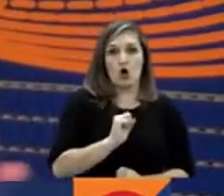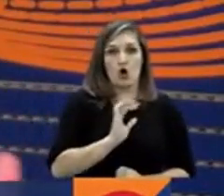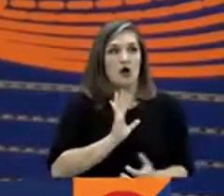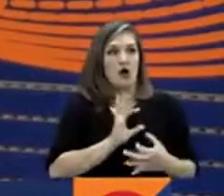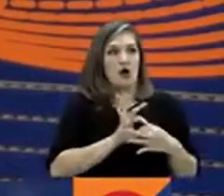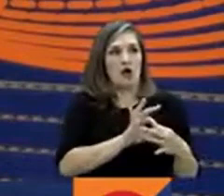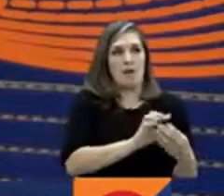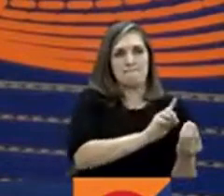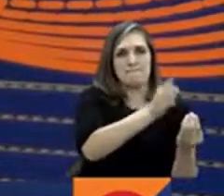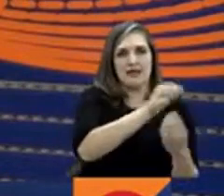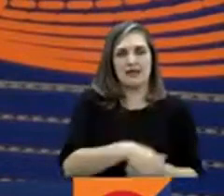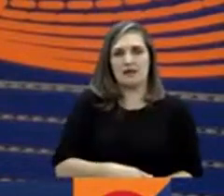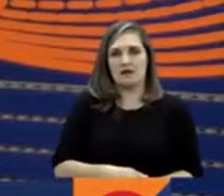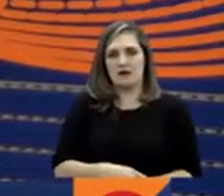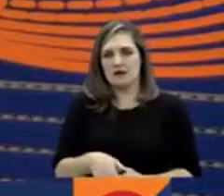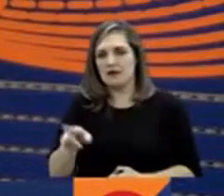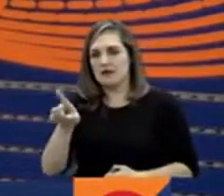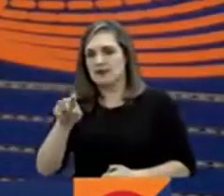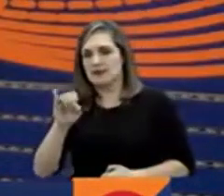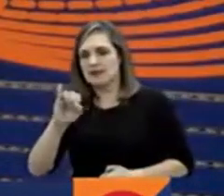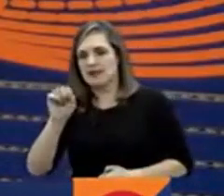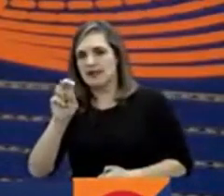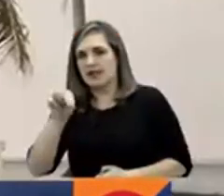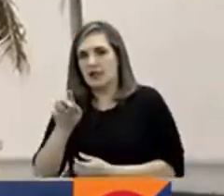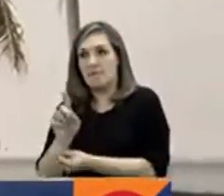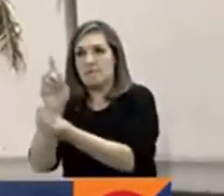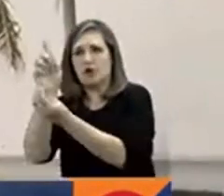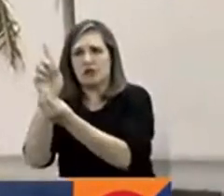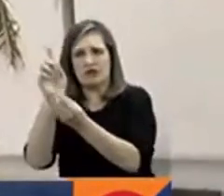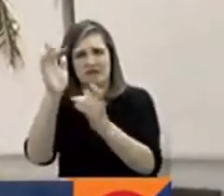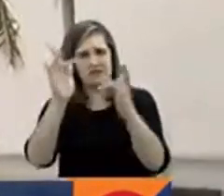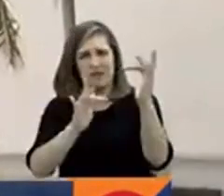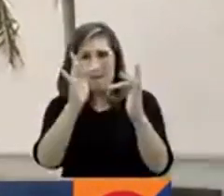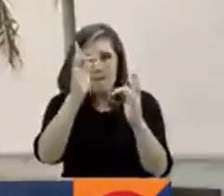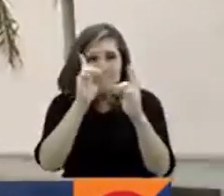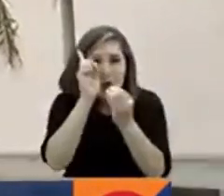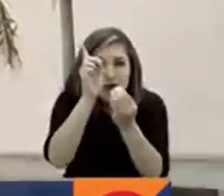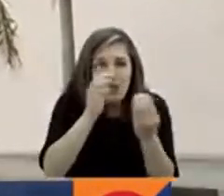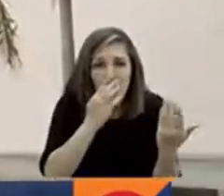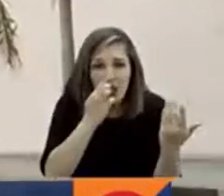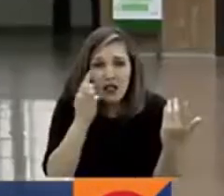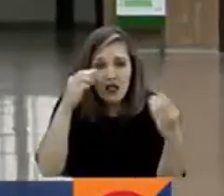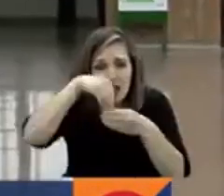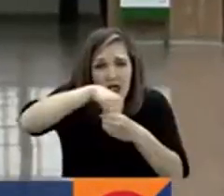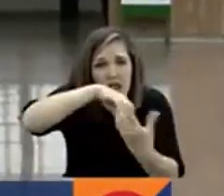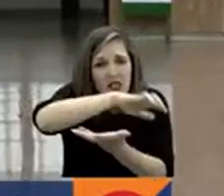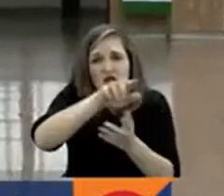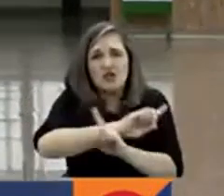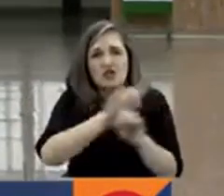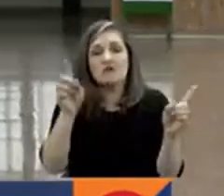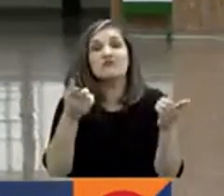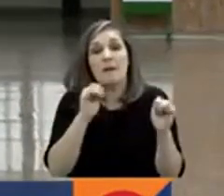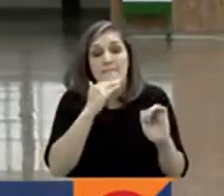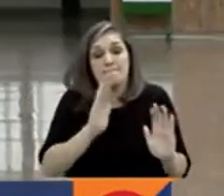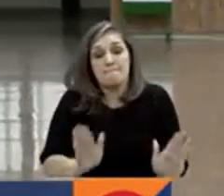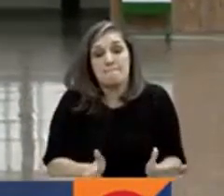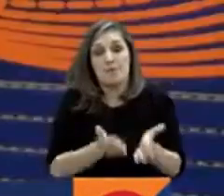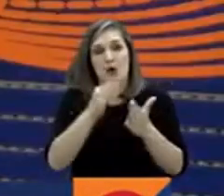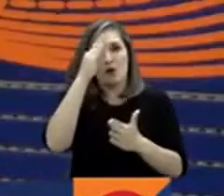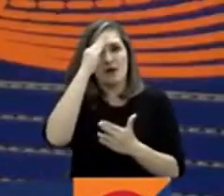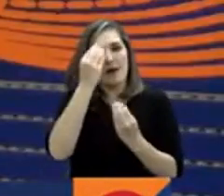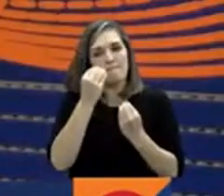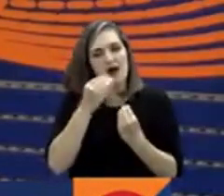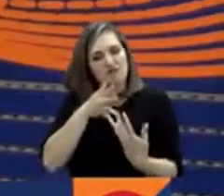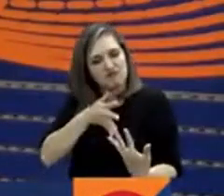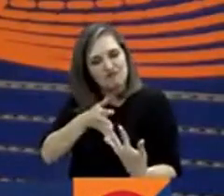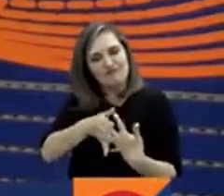partido. Eso no sería una situación favorable para el país. Además señaló que es necesario hacer mejoras en la institución para acercarla al ciudadano.